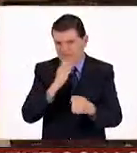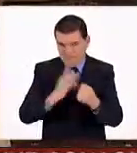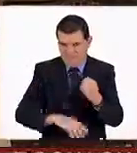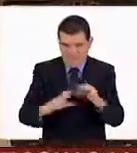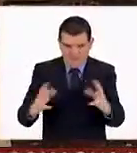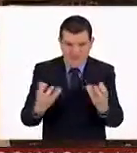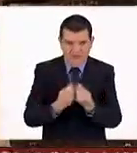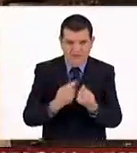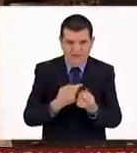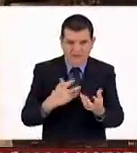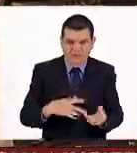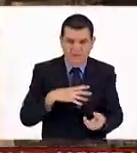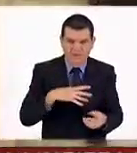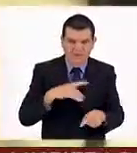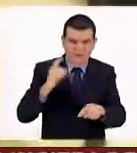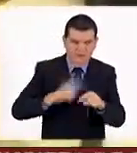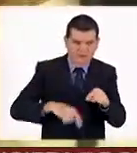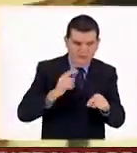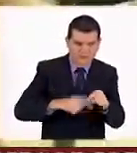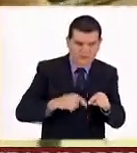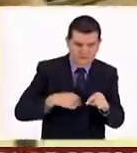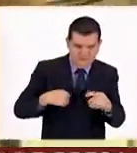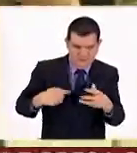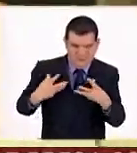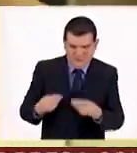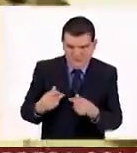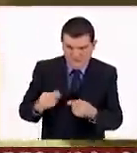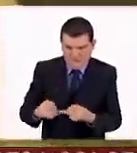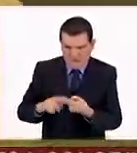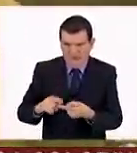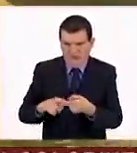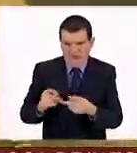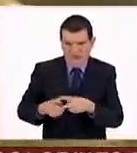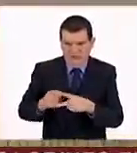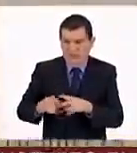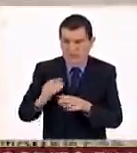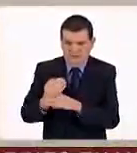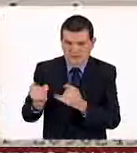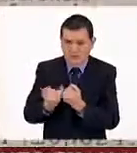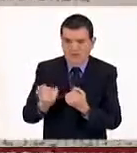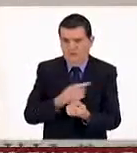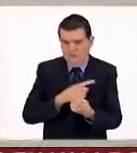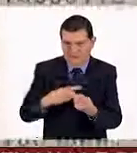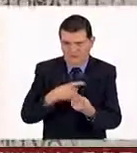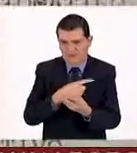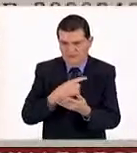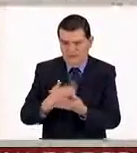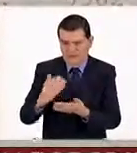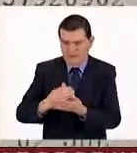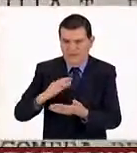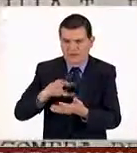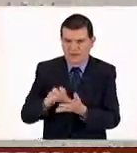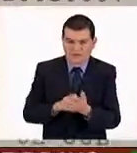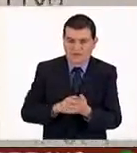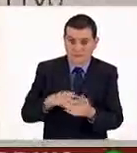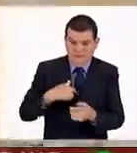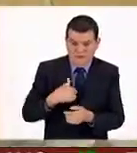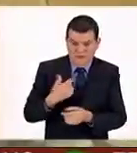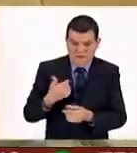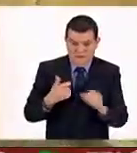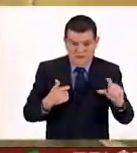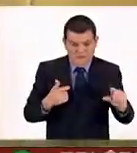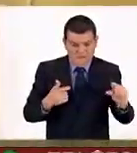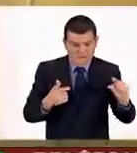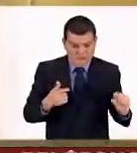suma de todos sus ingresos, réstele todos sus gastos, tanto fijos y variables, como pago de deudas y ahorro. Si sus ingresos son